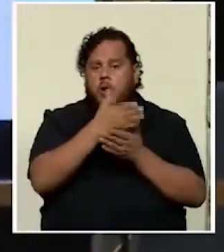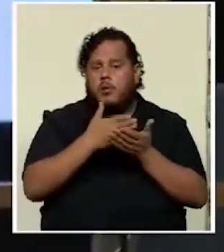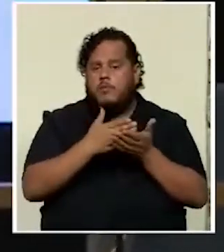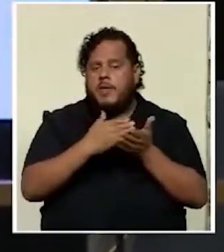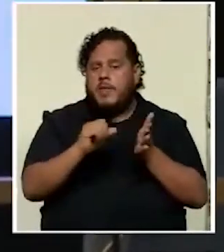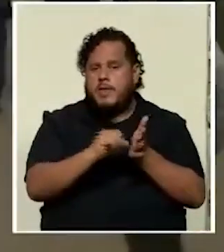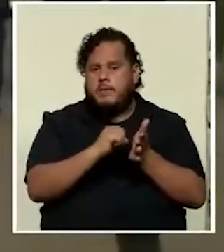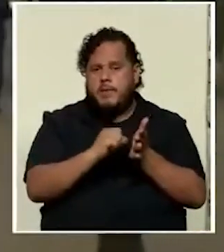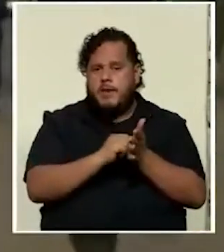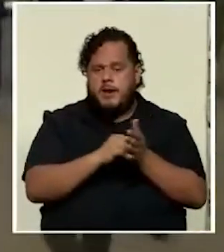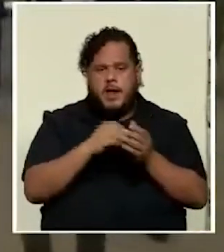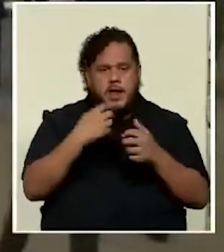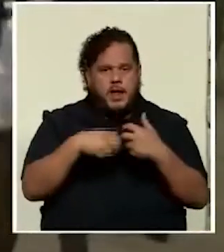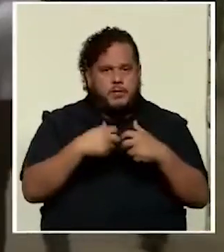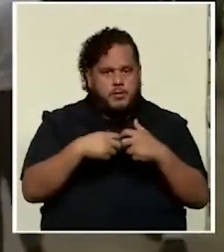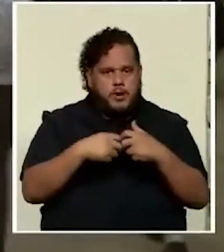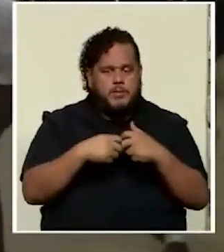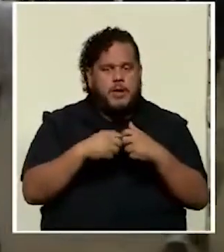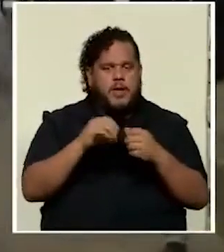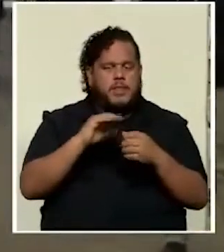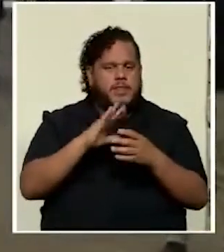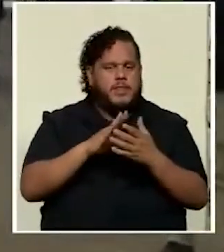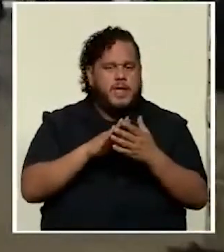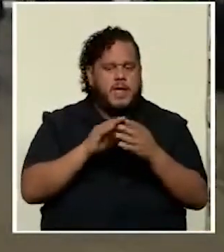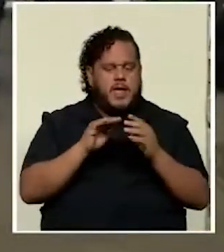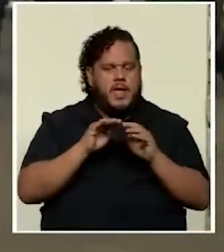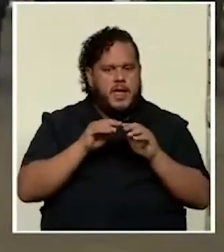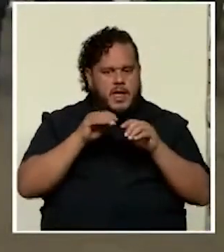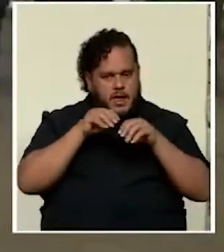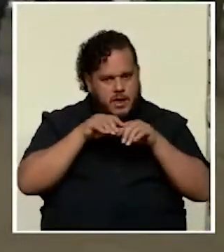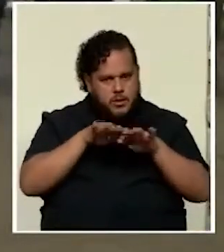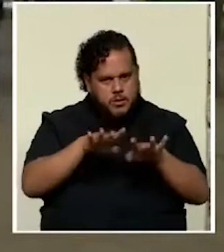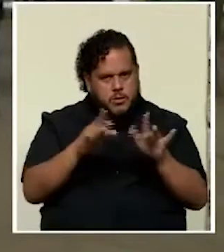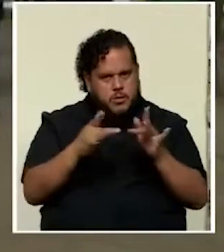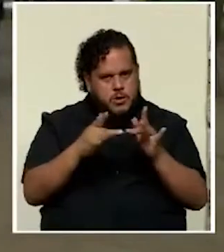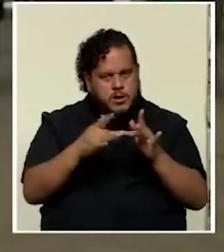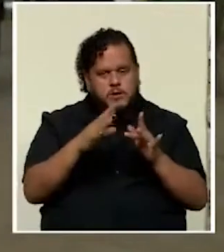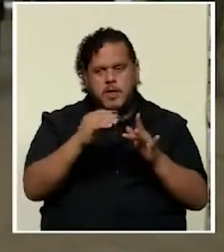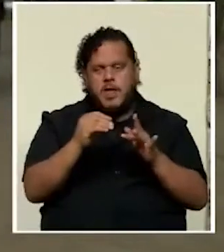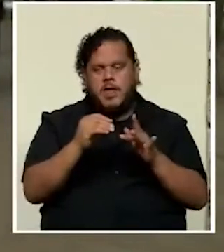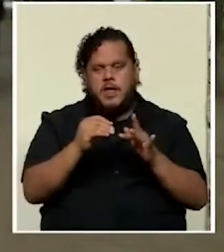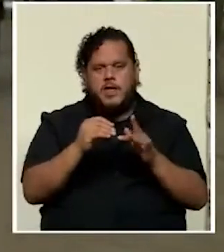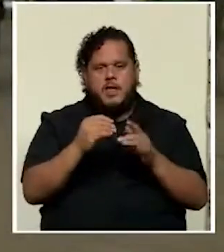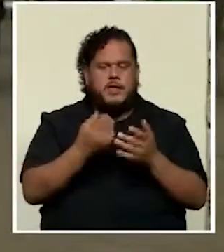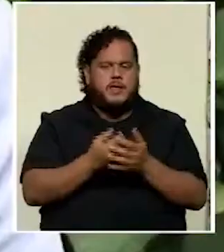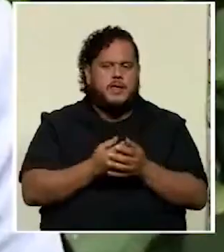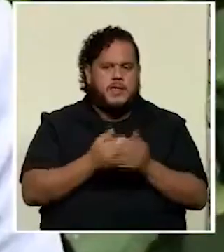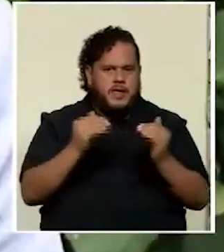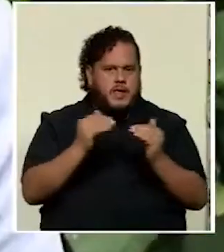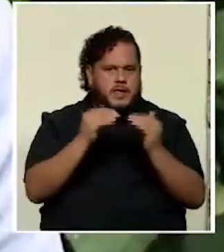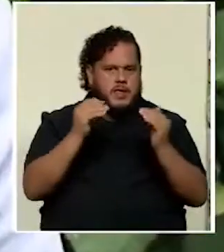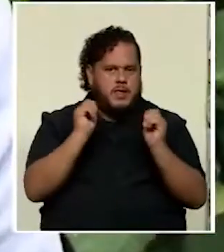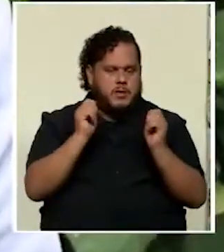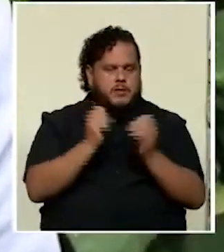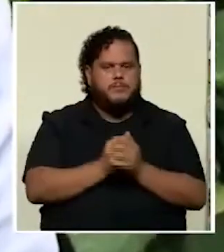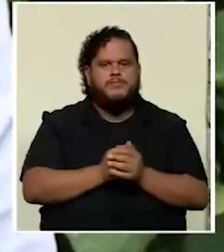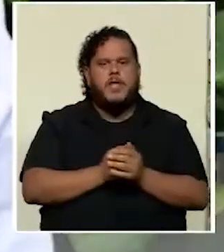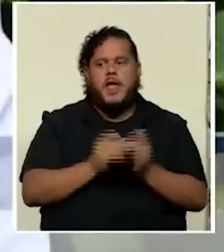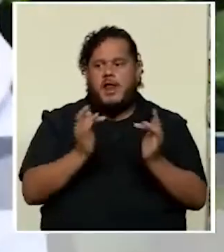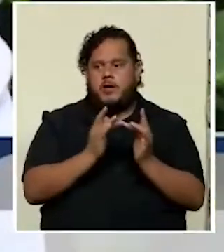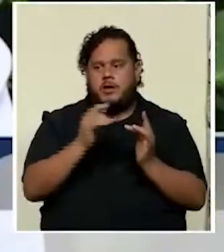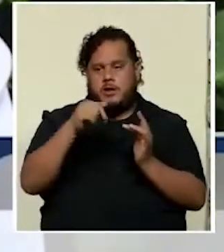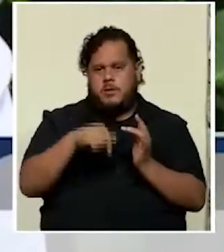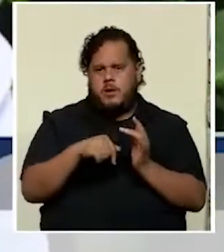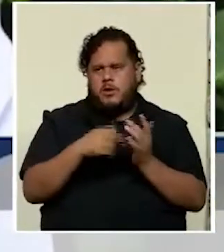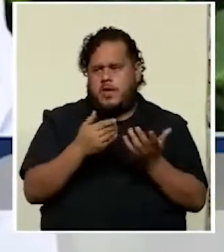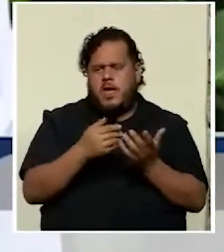cobertura y equidad educativa La conectividad hoy es una urgencia para la educación No quiere decir que